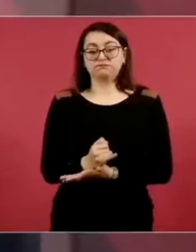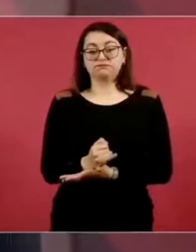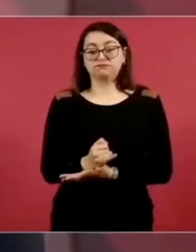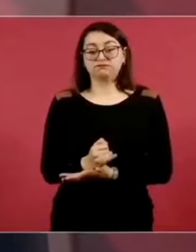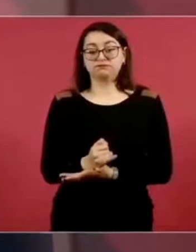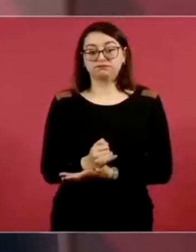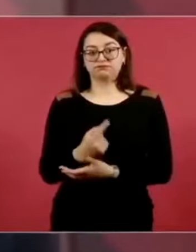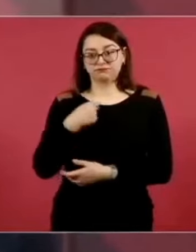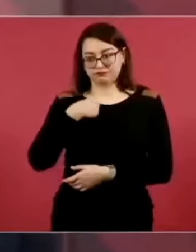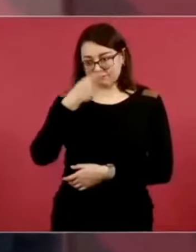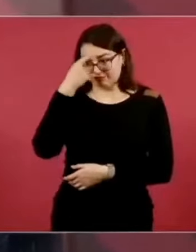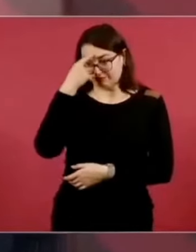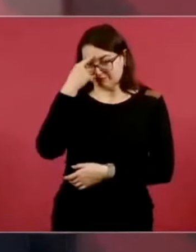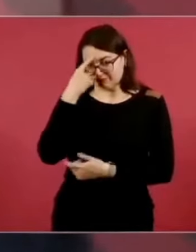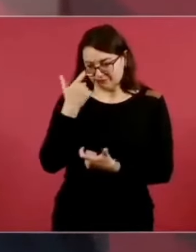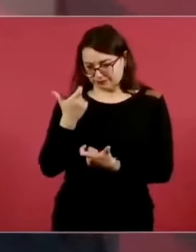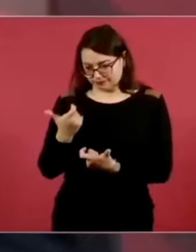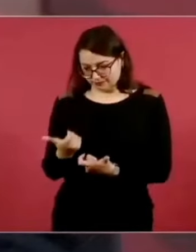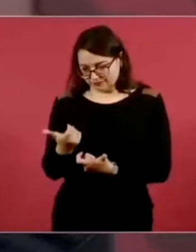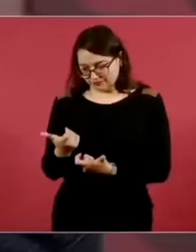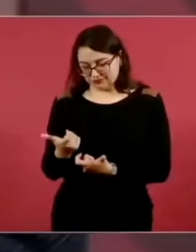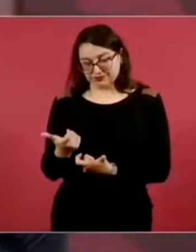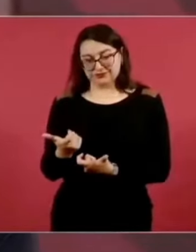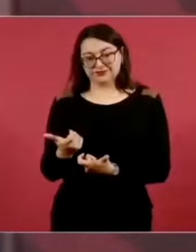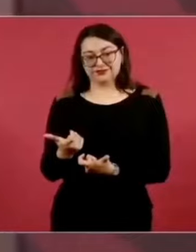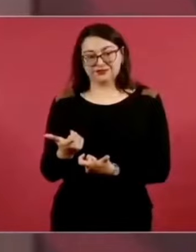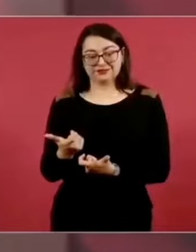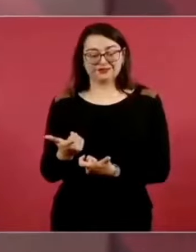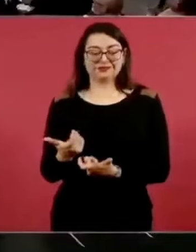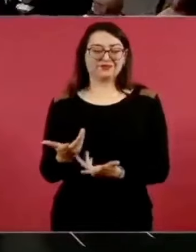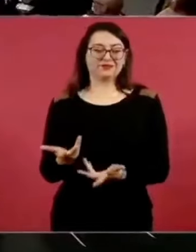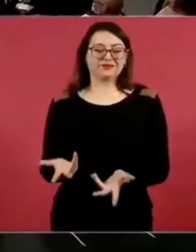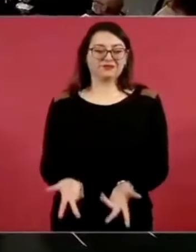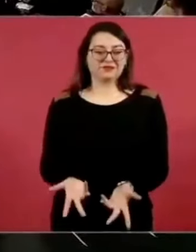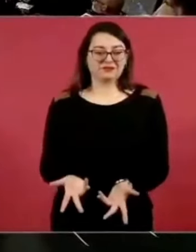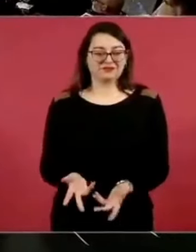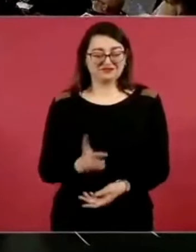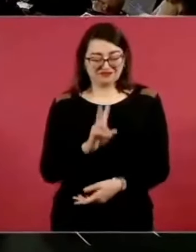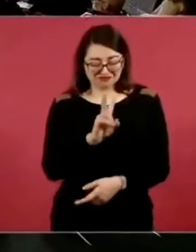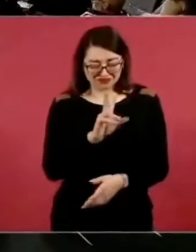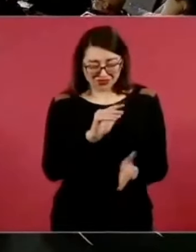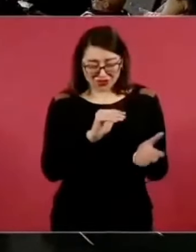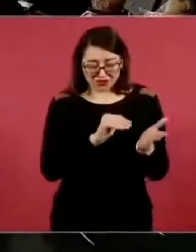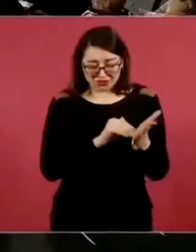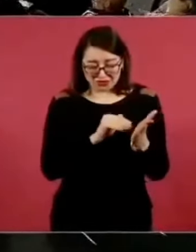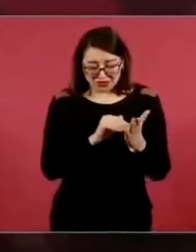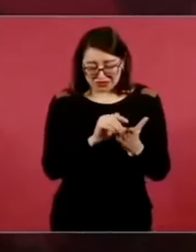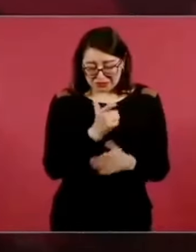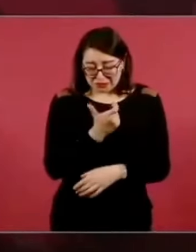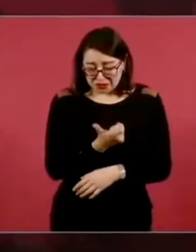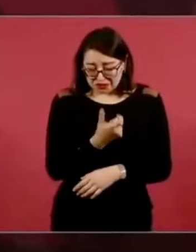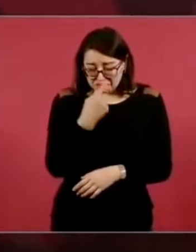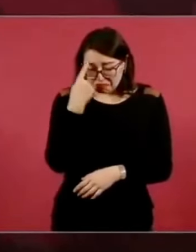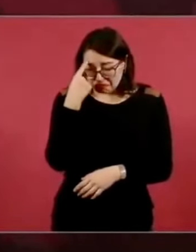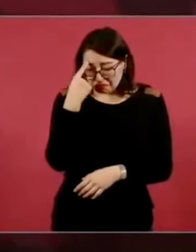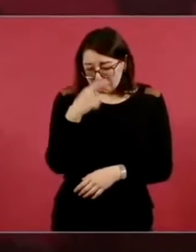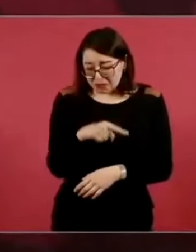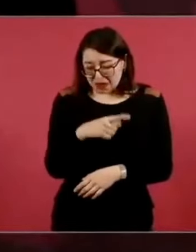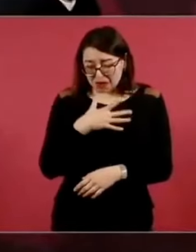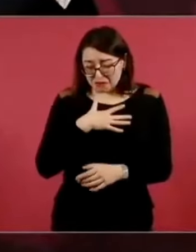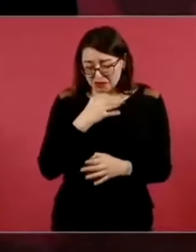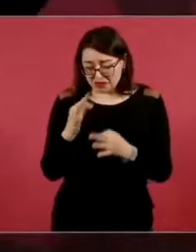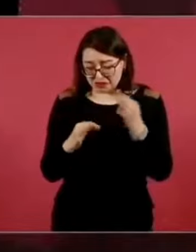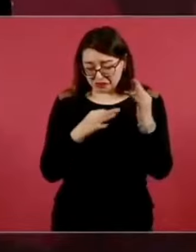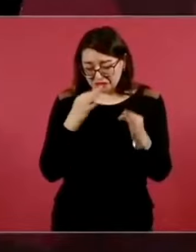dos millones del narcotráfico para la campaña. Estaría